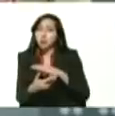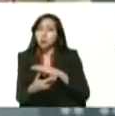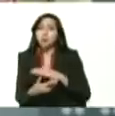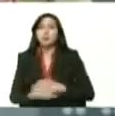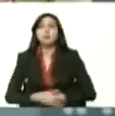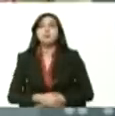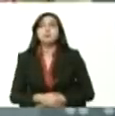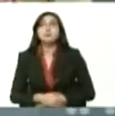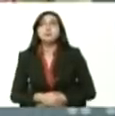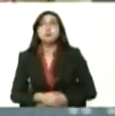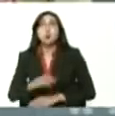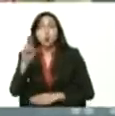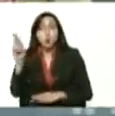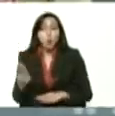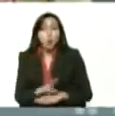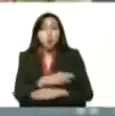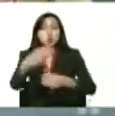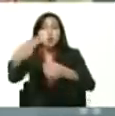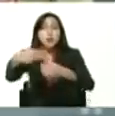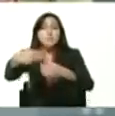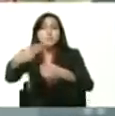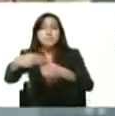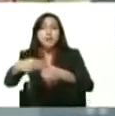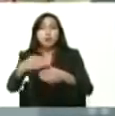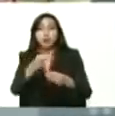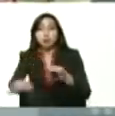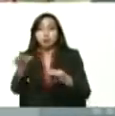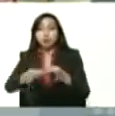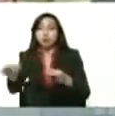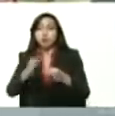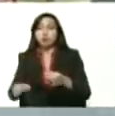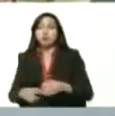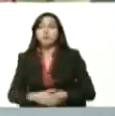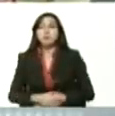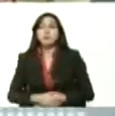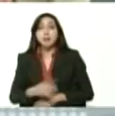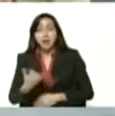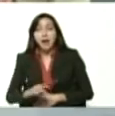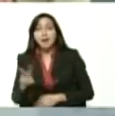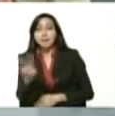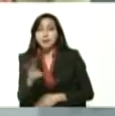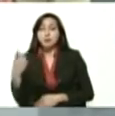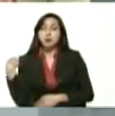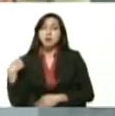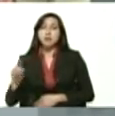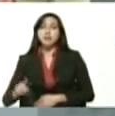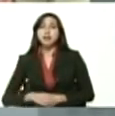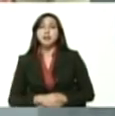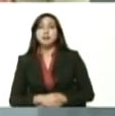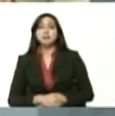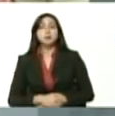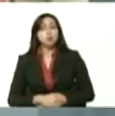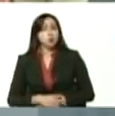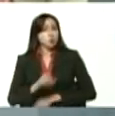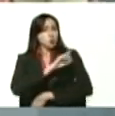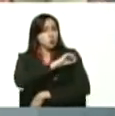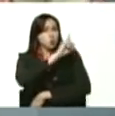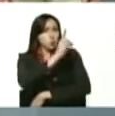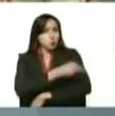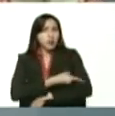es el uso del petro. Venezuela tiene una criptomoneda cada vez más transable y poderosa.